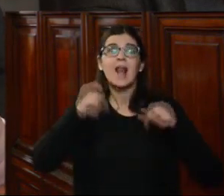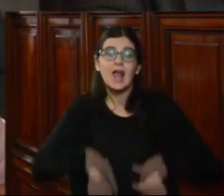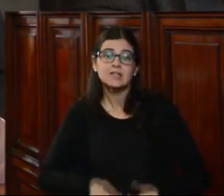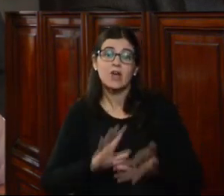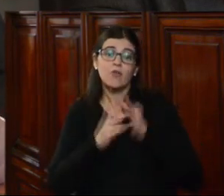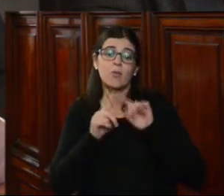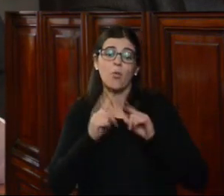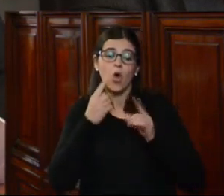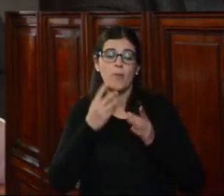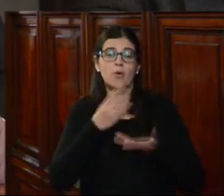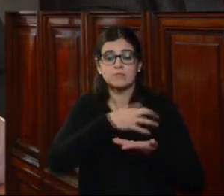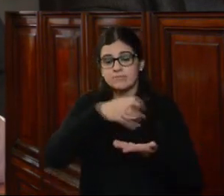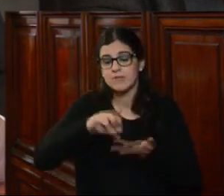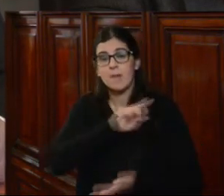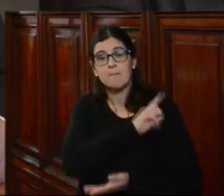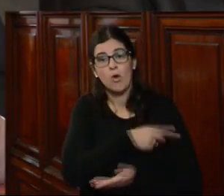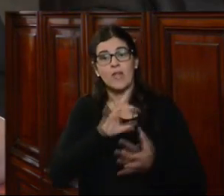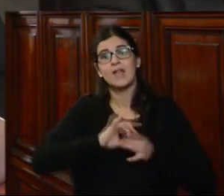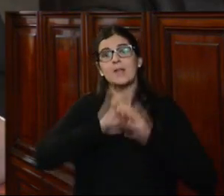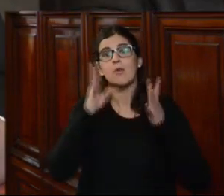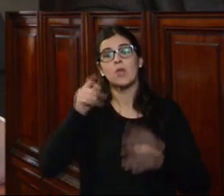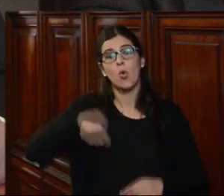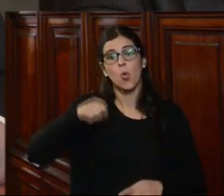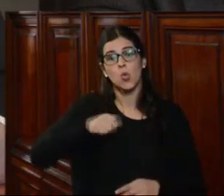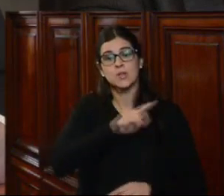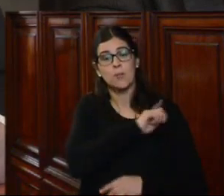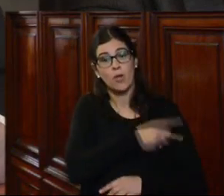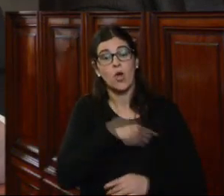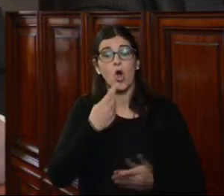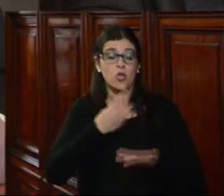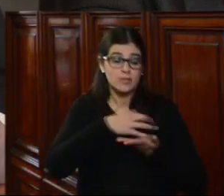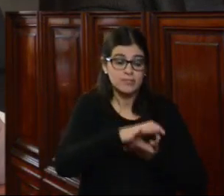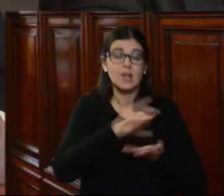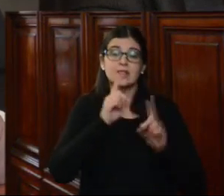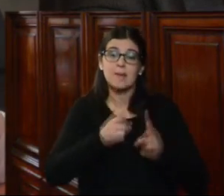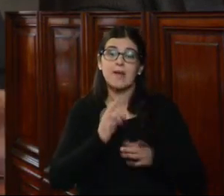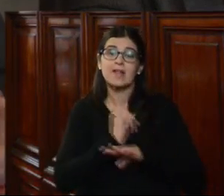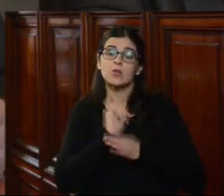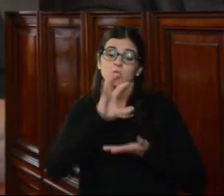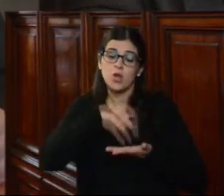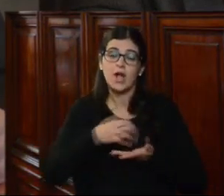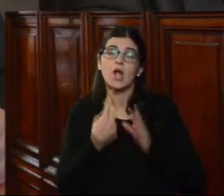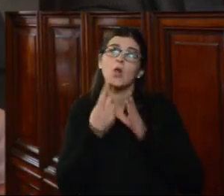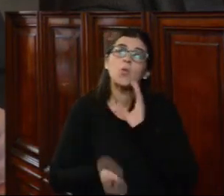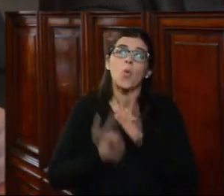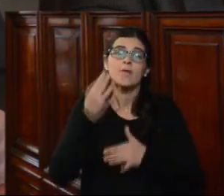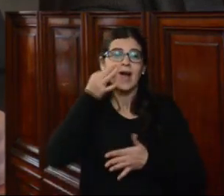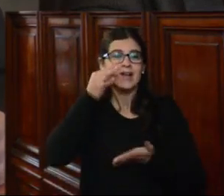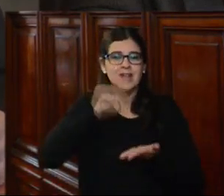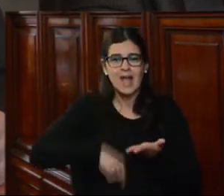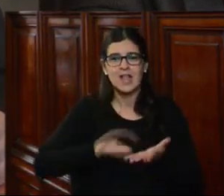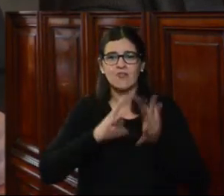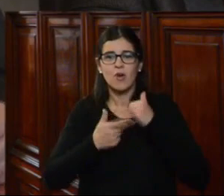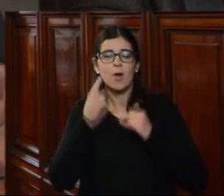como es la separación de poderes y la independencia del poder judicial. Una garantía institucional de las llamadas nuevas garantías, como es